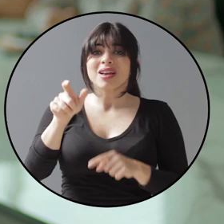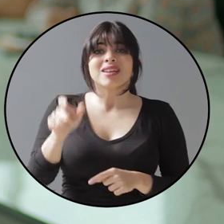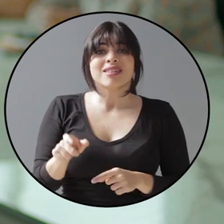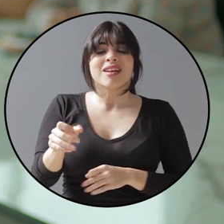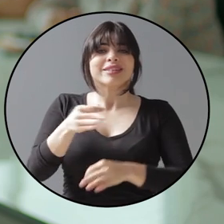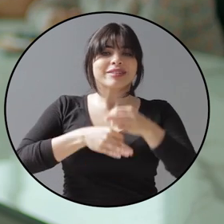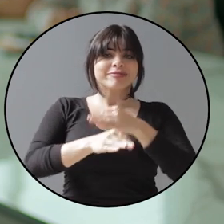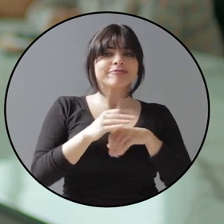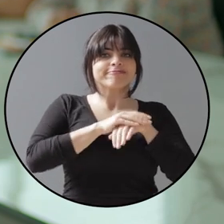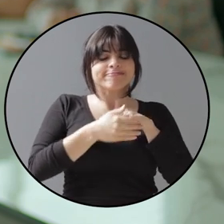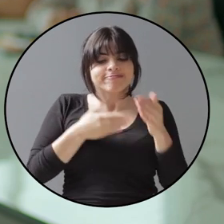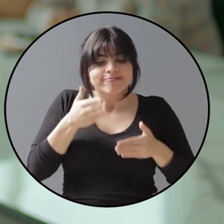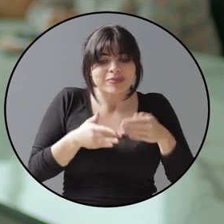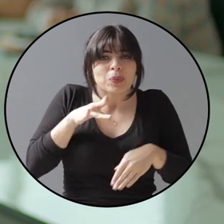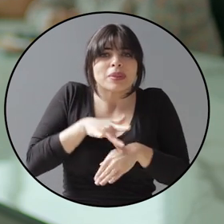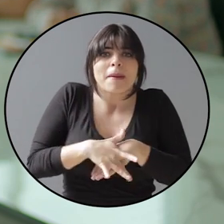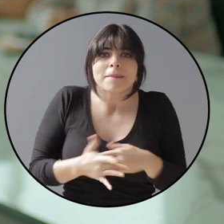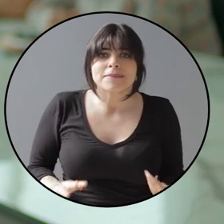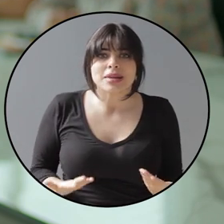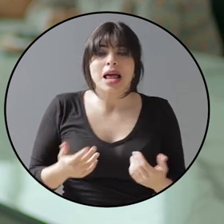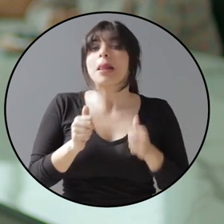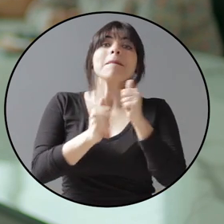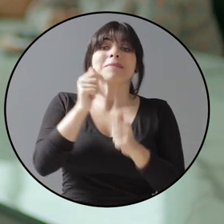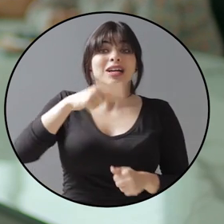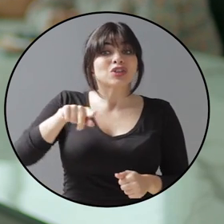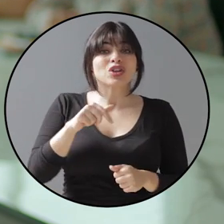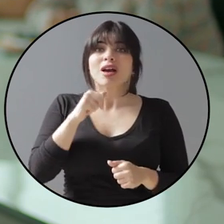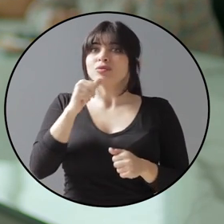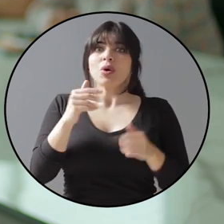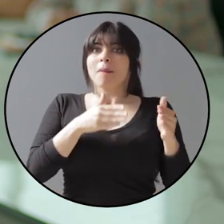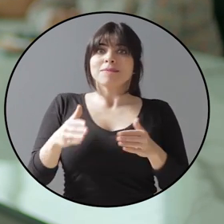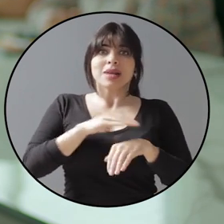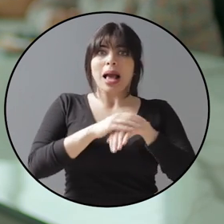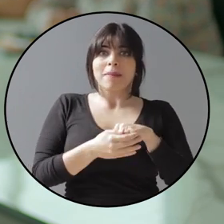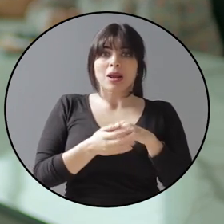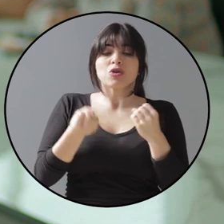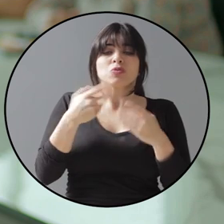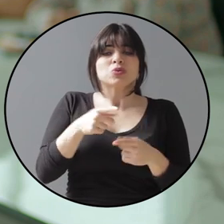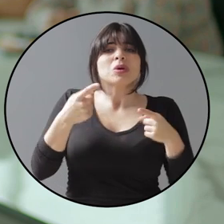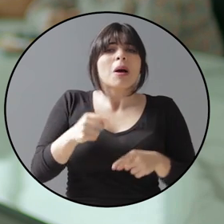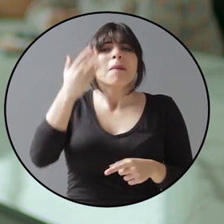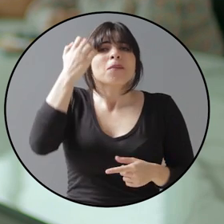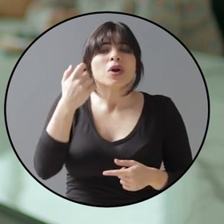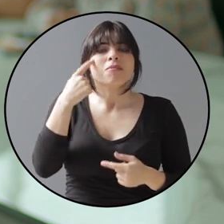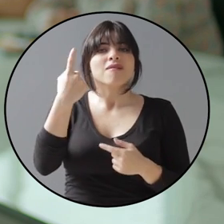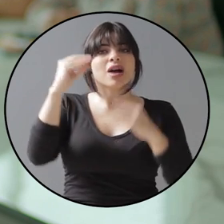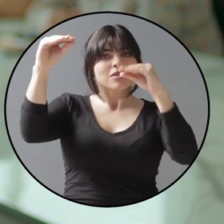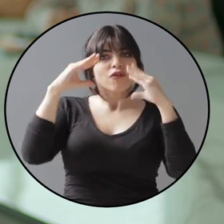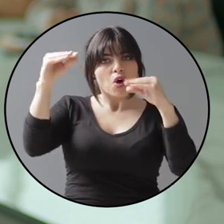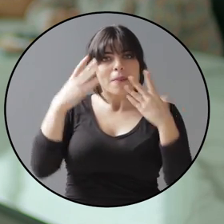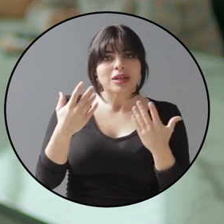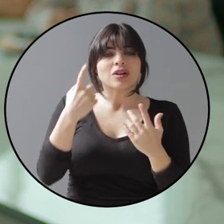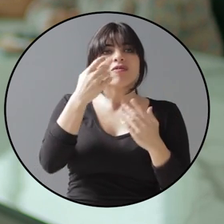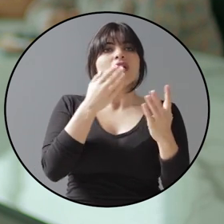están siendo sustituidos por maternidades tempranas, en su mayoría no deseadas, muchas como resultado de la falta de información,